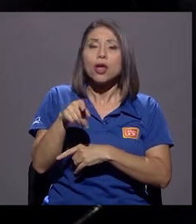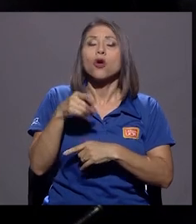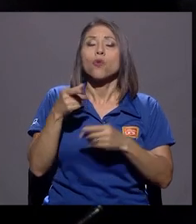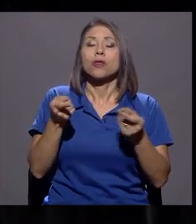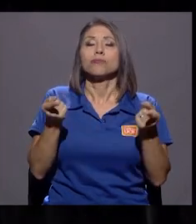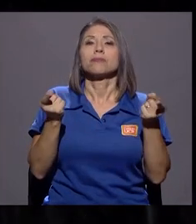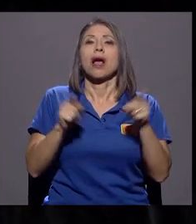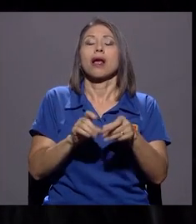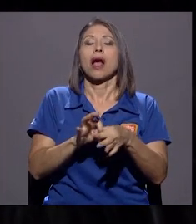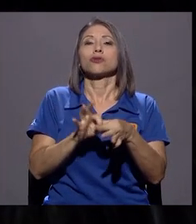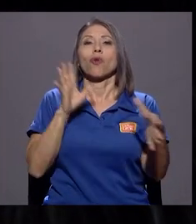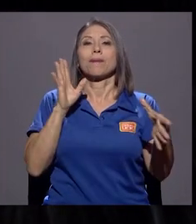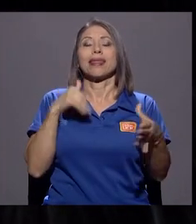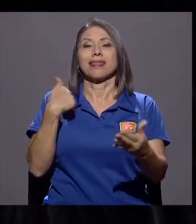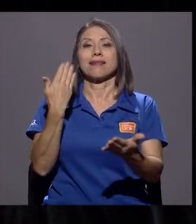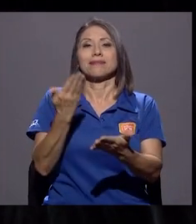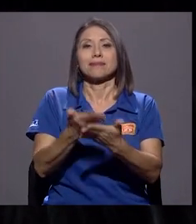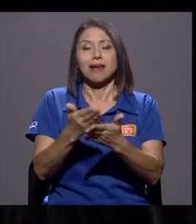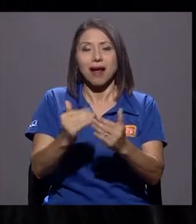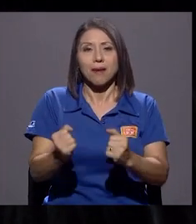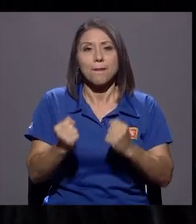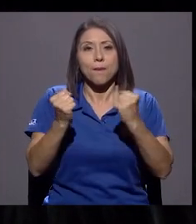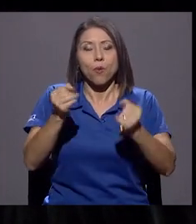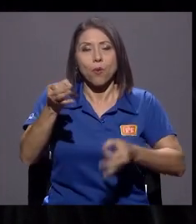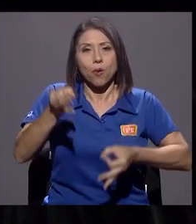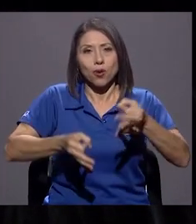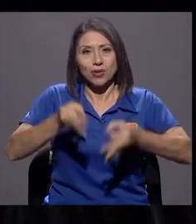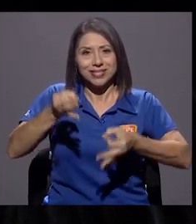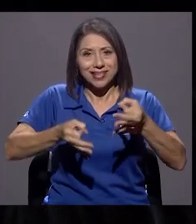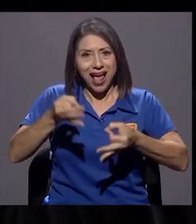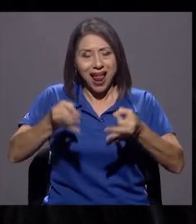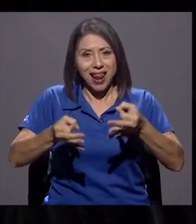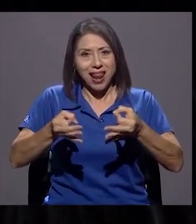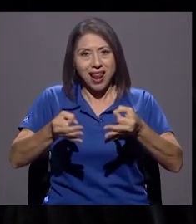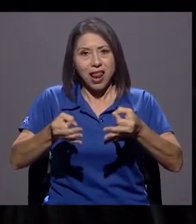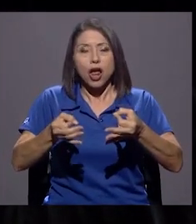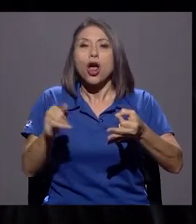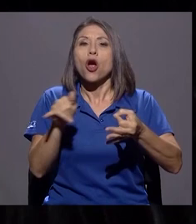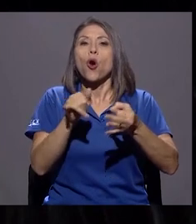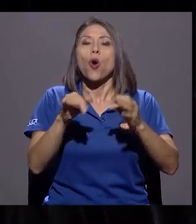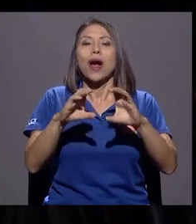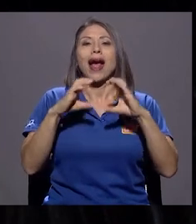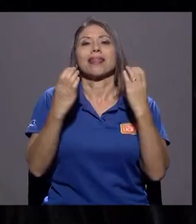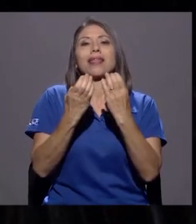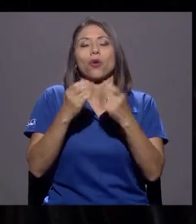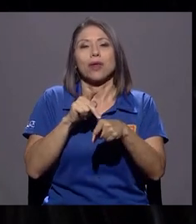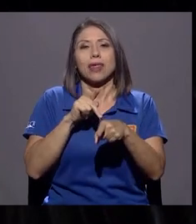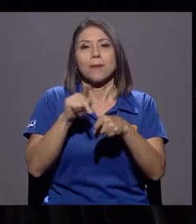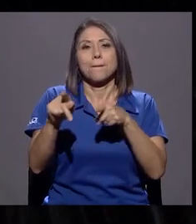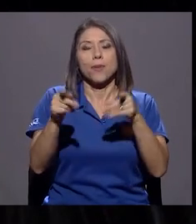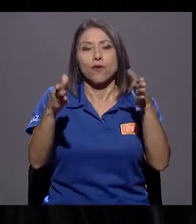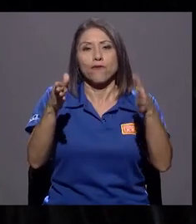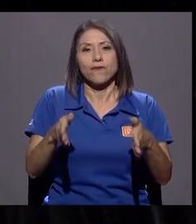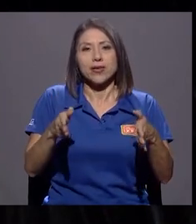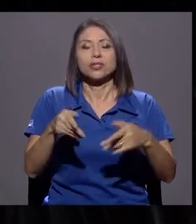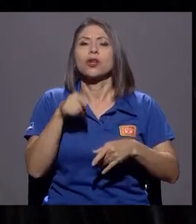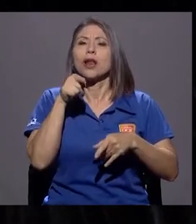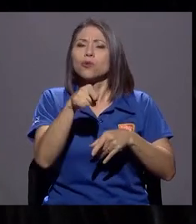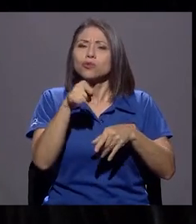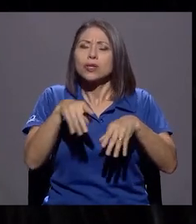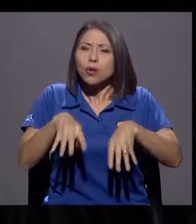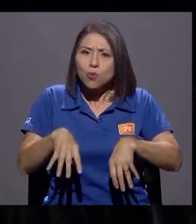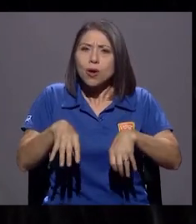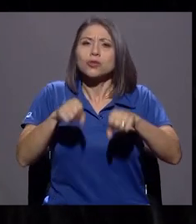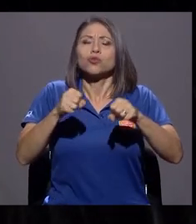casualmente al Poder Judicial en categoría de profesional, lo asume en un